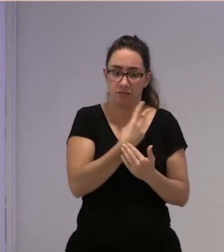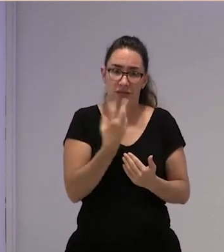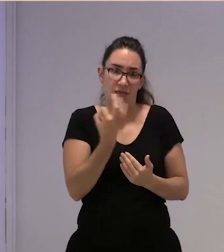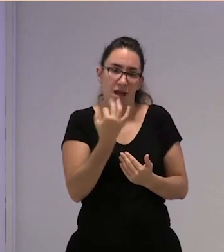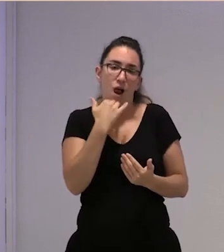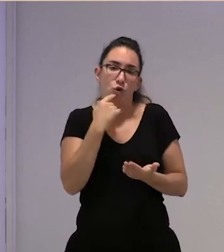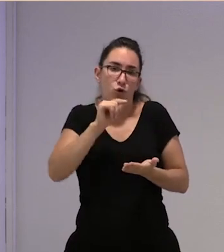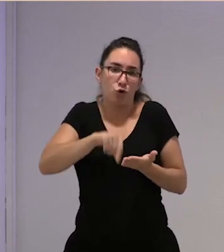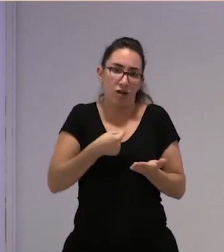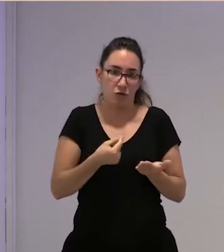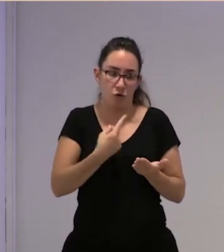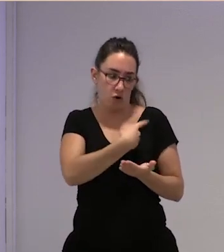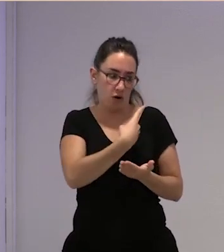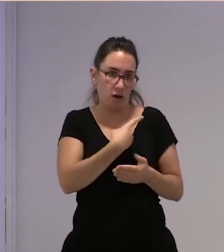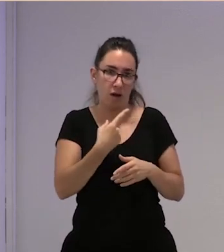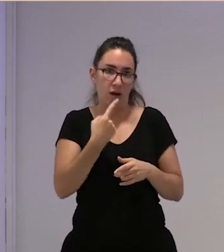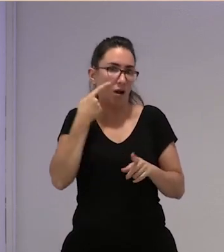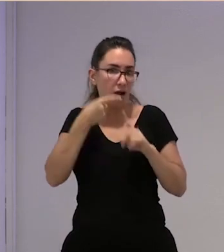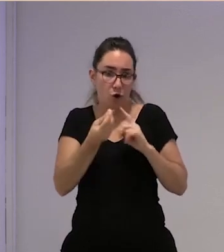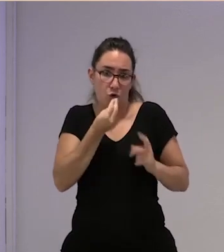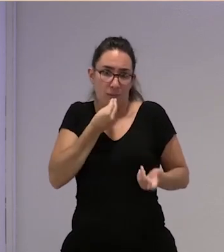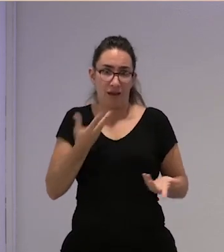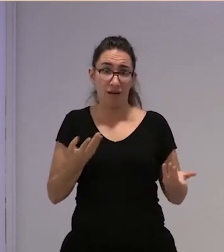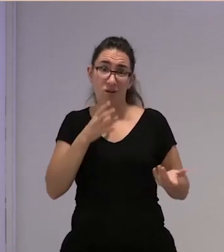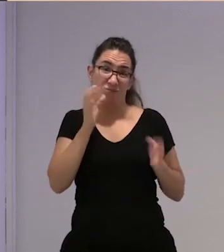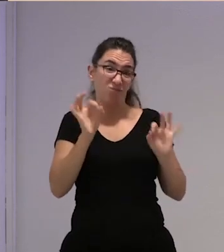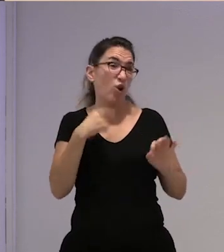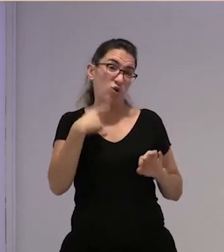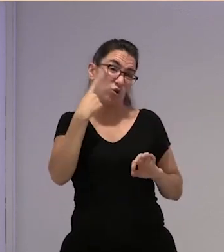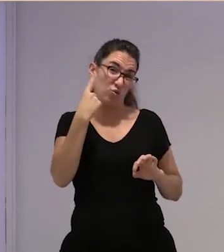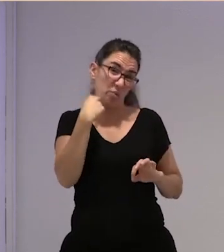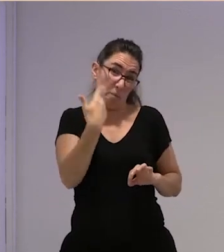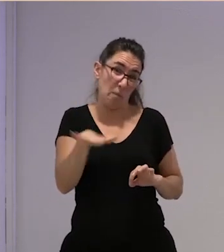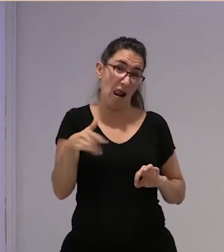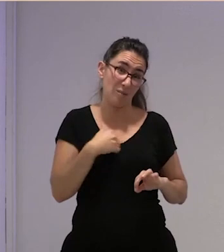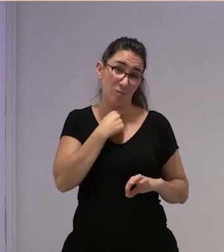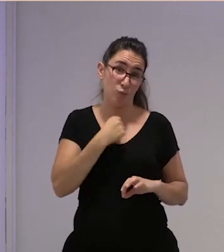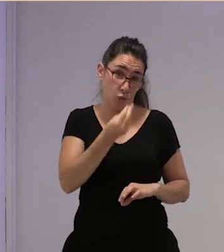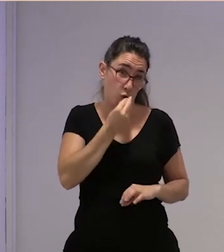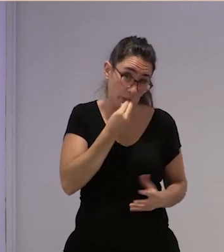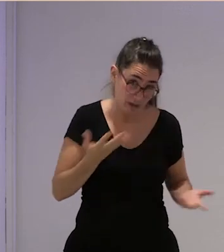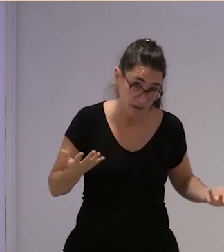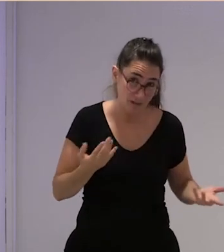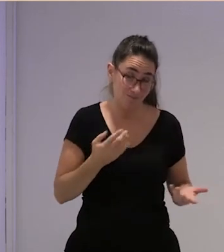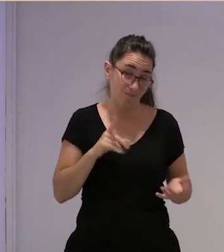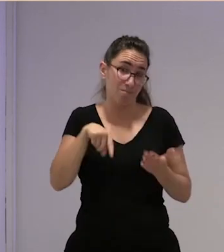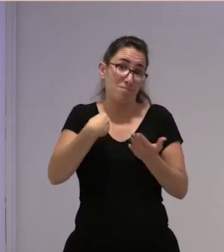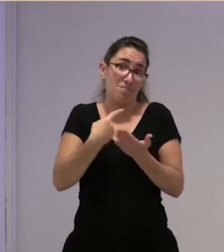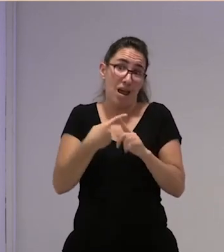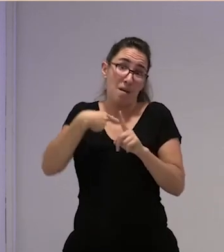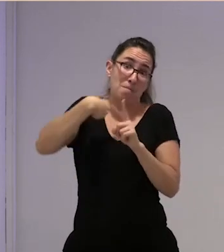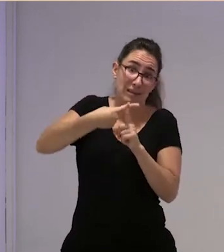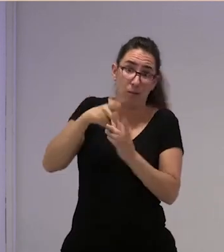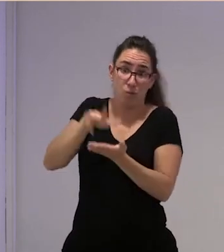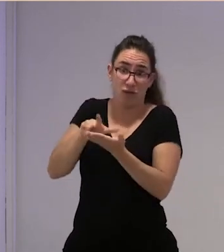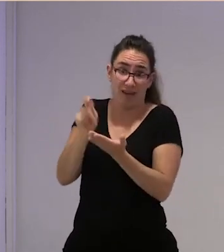contrato que nos permita comer porque tenemos la mala costumbre de comer y de pagar las facturas o